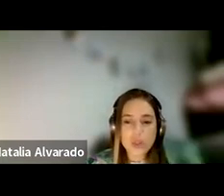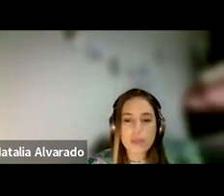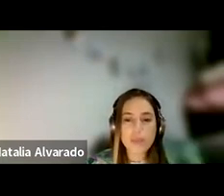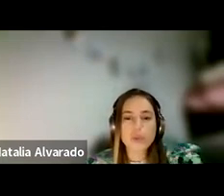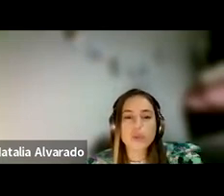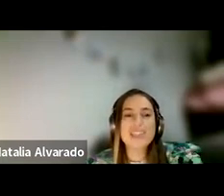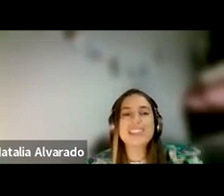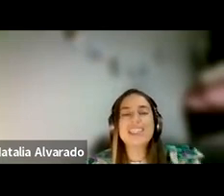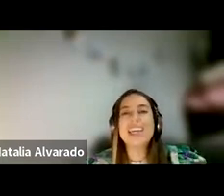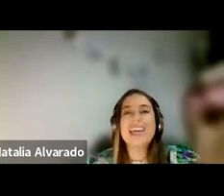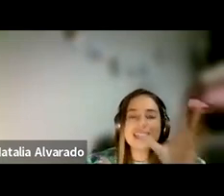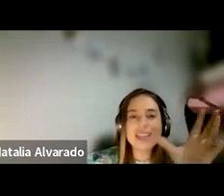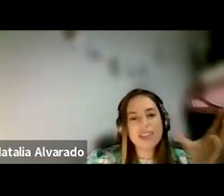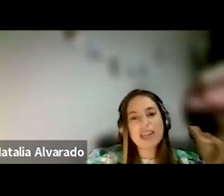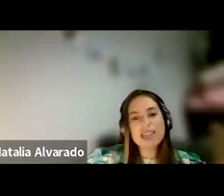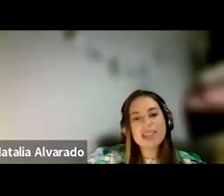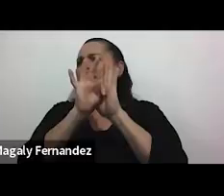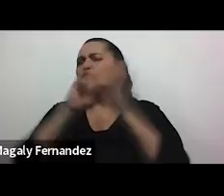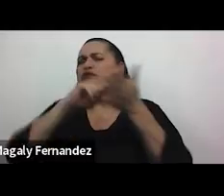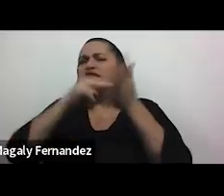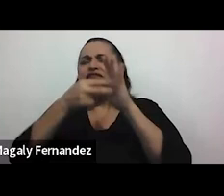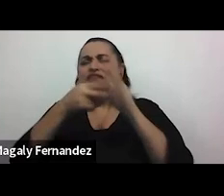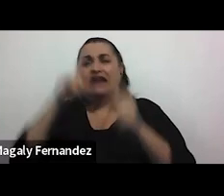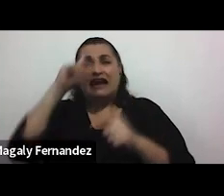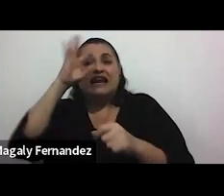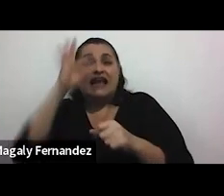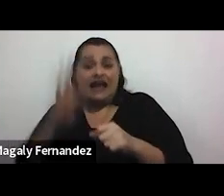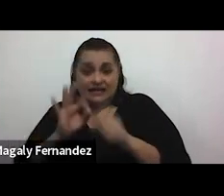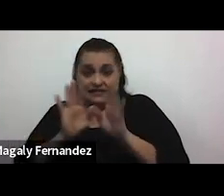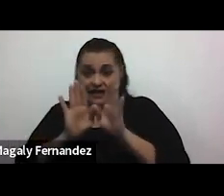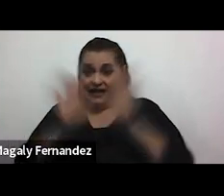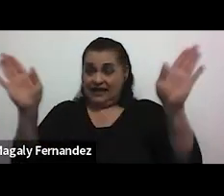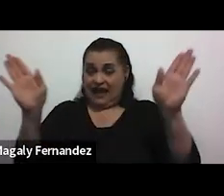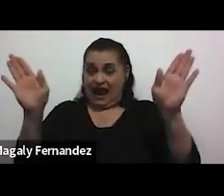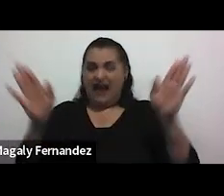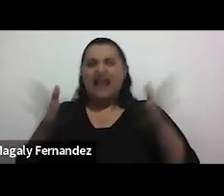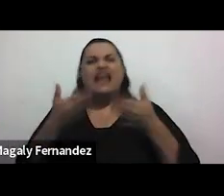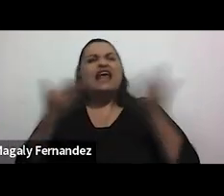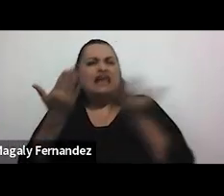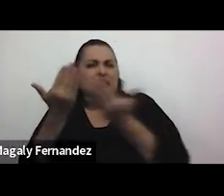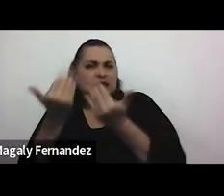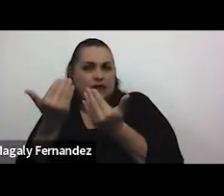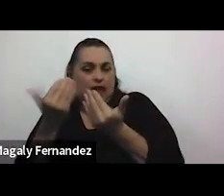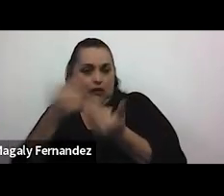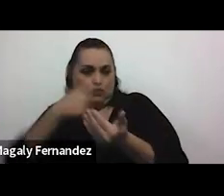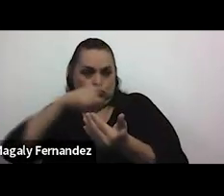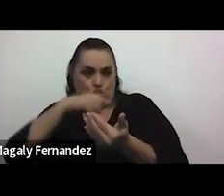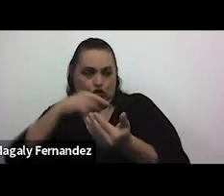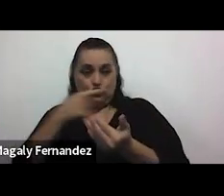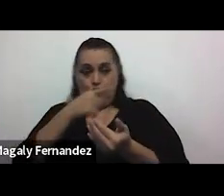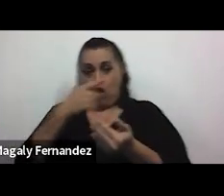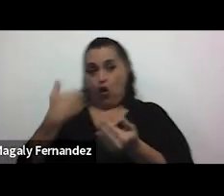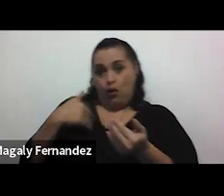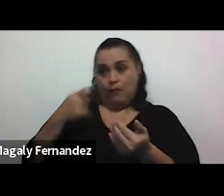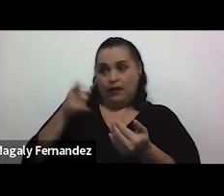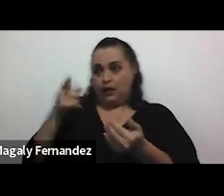son estereotipos? Son esas creencias generalizadas que tenemos sobre qué es lo que se espera de nosotros siendo hombres o siendo